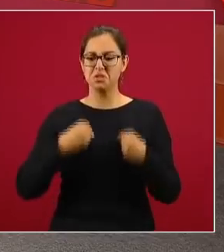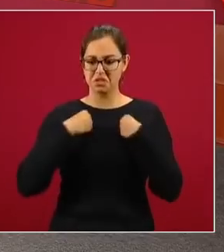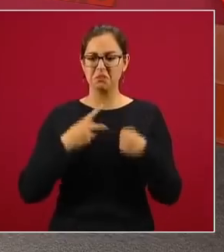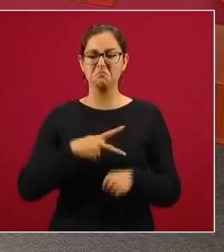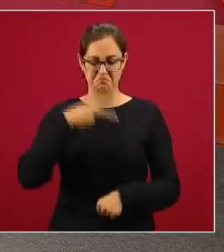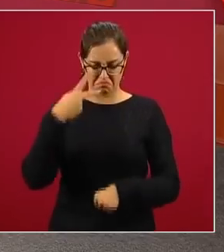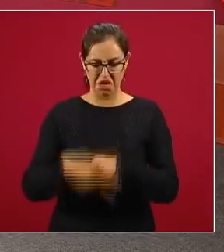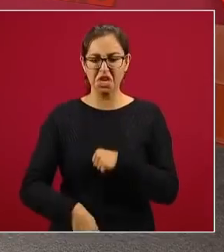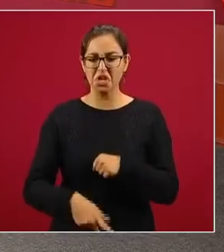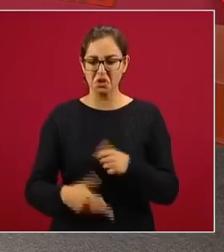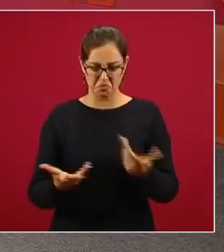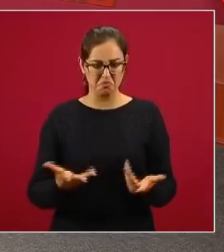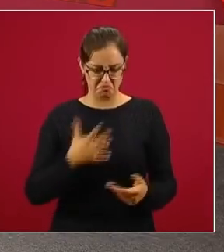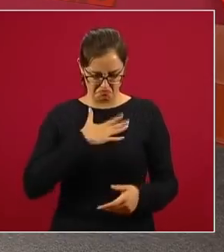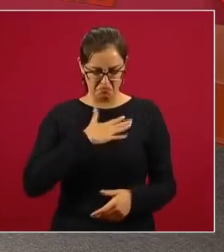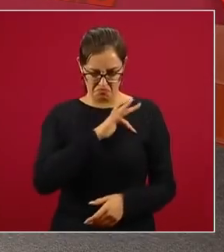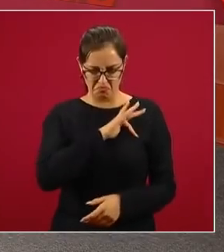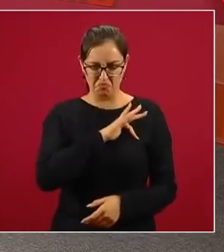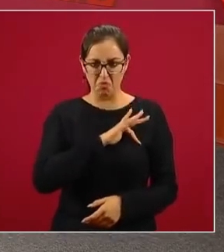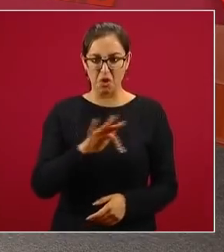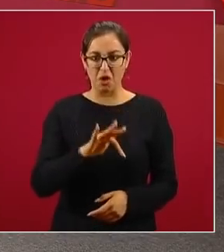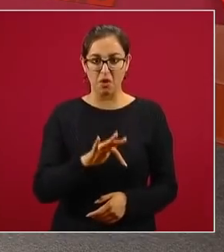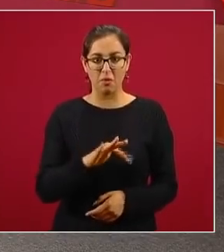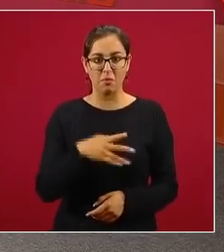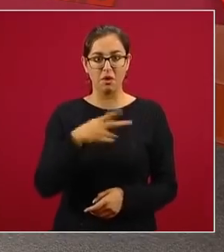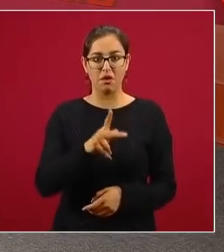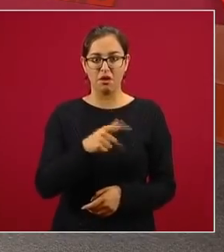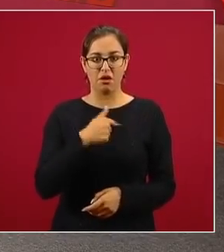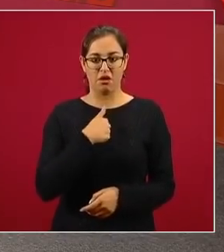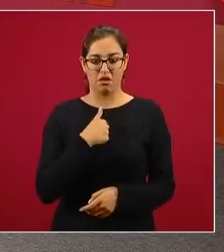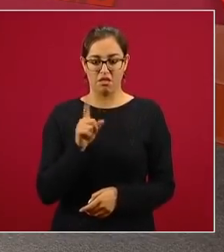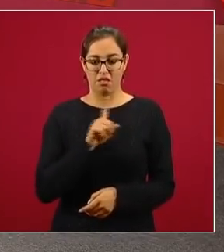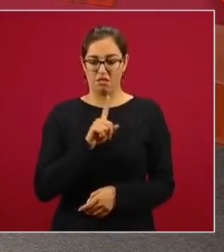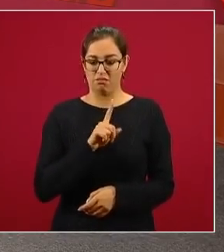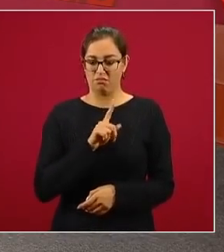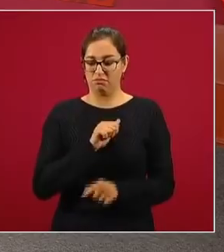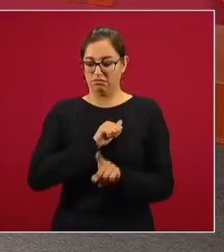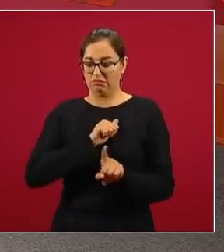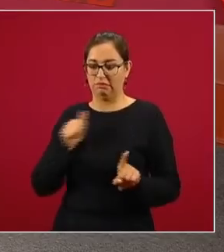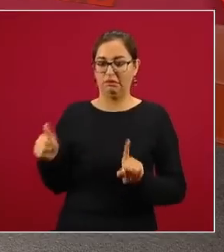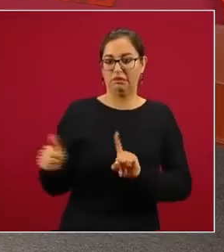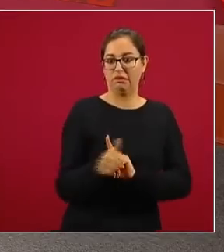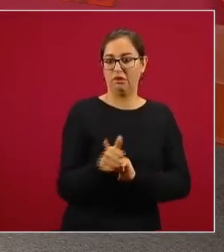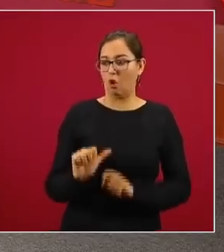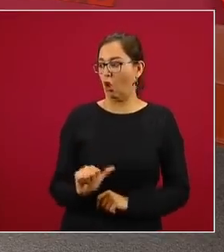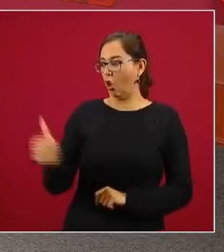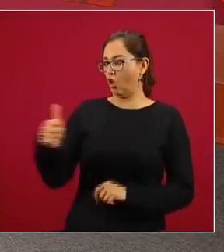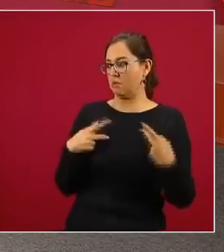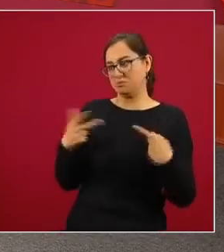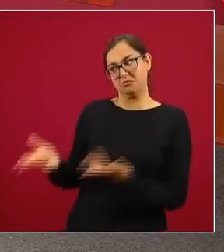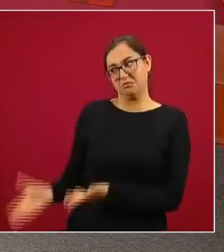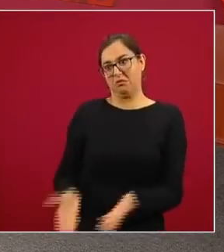un verdadero dirigente, pero no tiene derecho a poner en riesgo la vida de los demás.